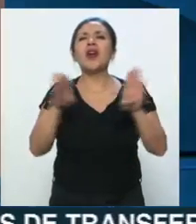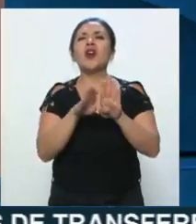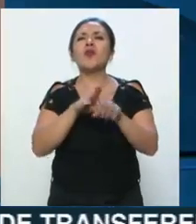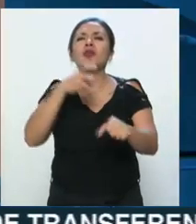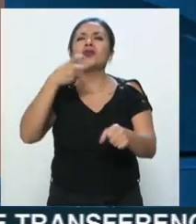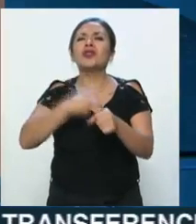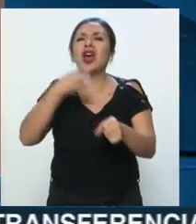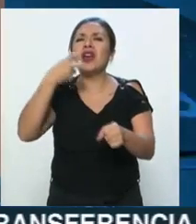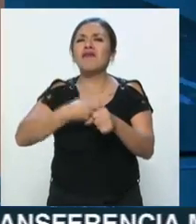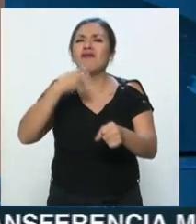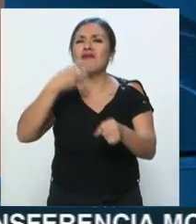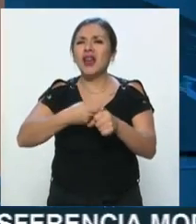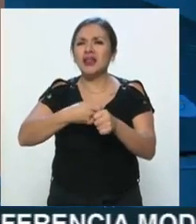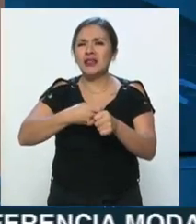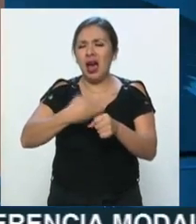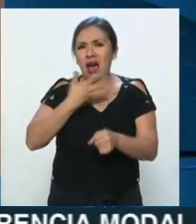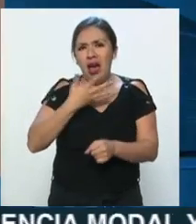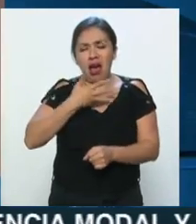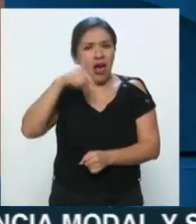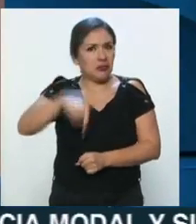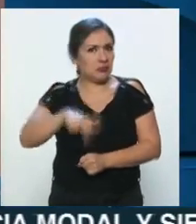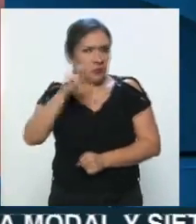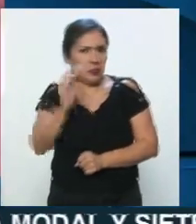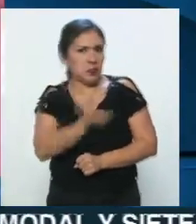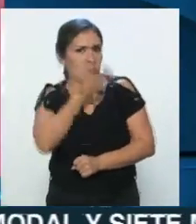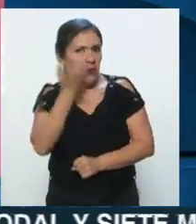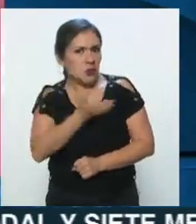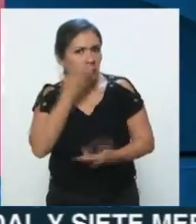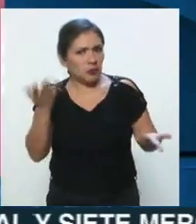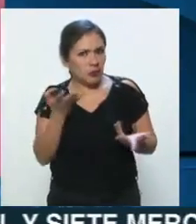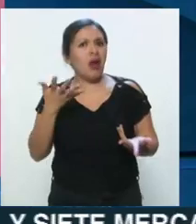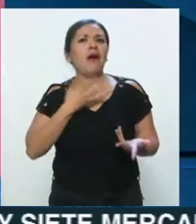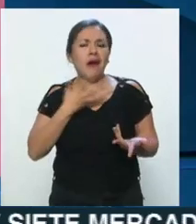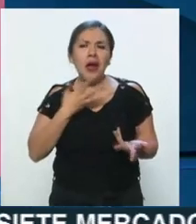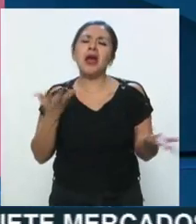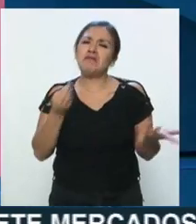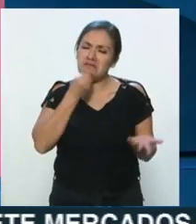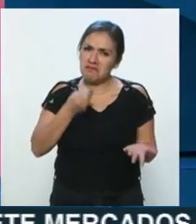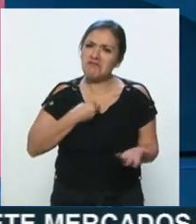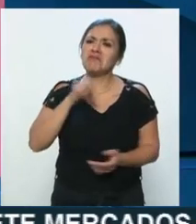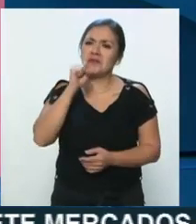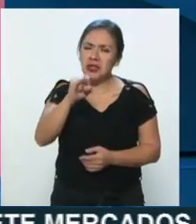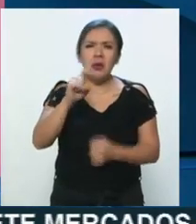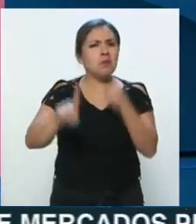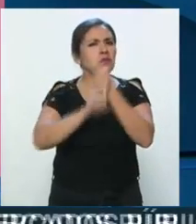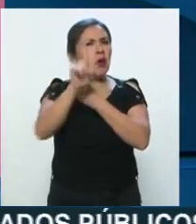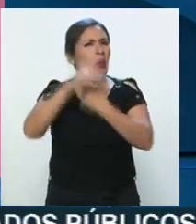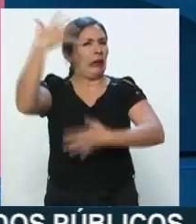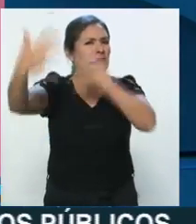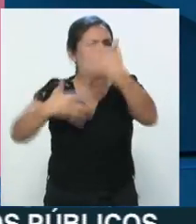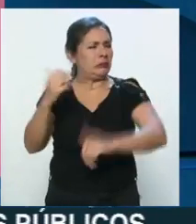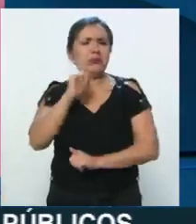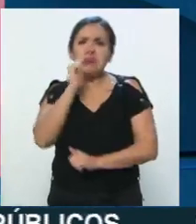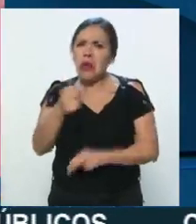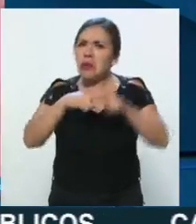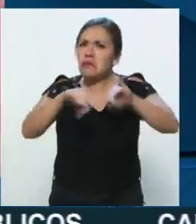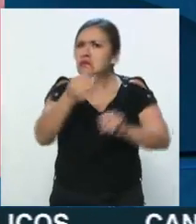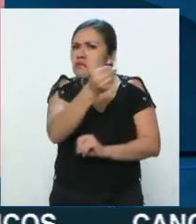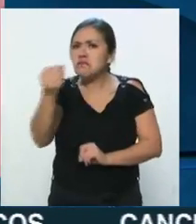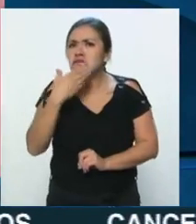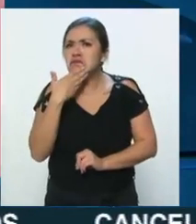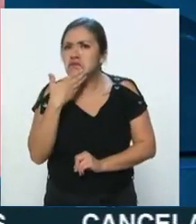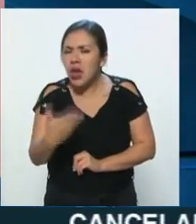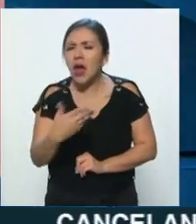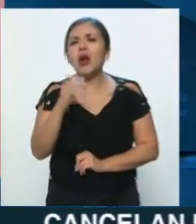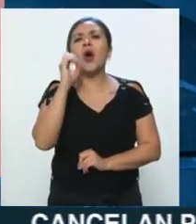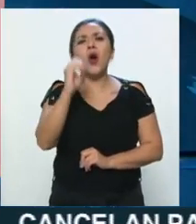estaban acostumbrados a que vendían cerveza, ni finalmente lo aceptaron, no hemos tenido problema en ninguno, y no hemos